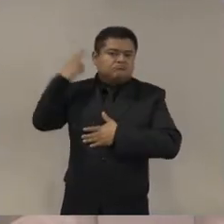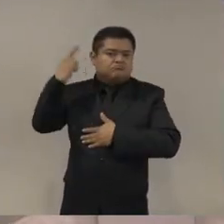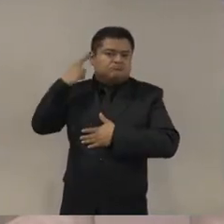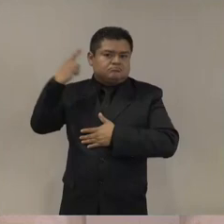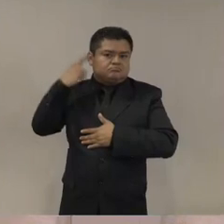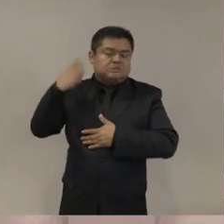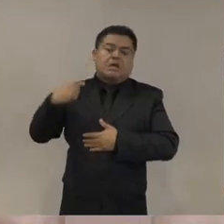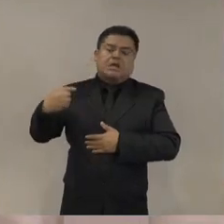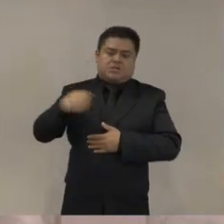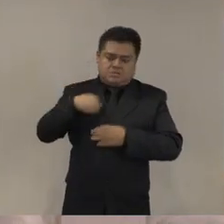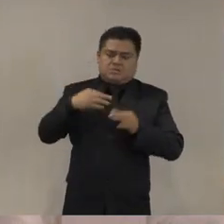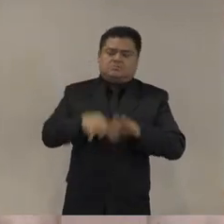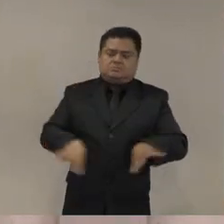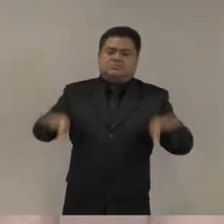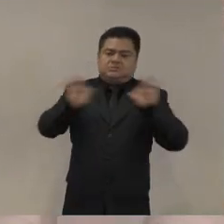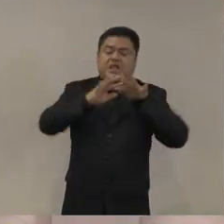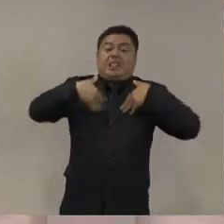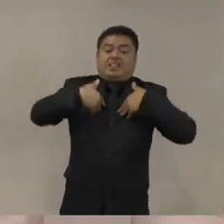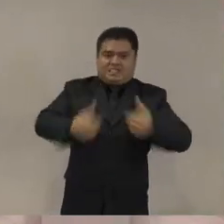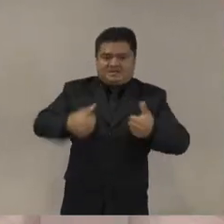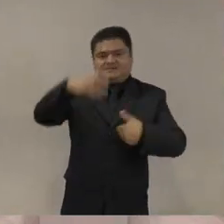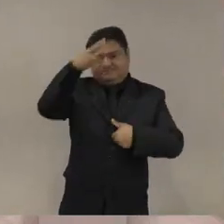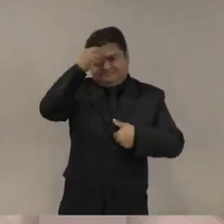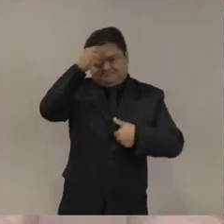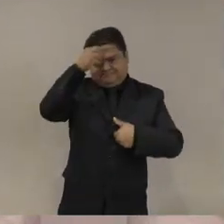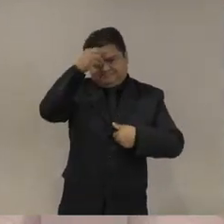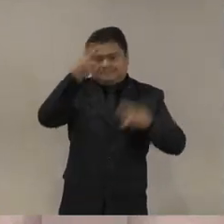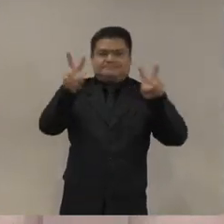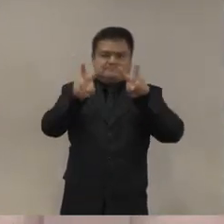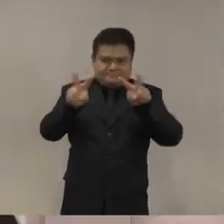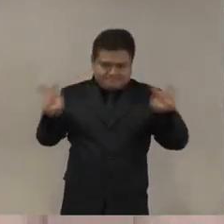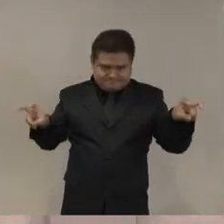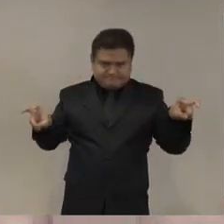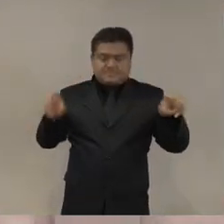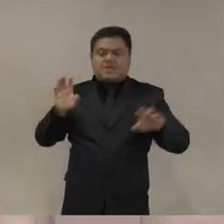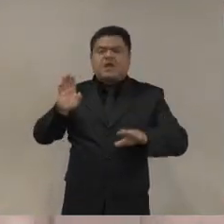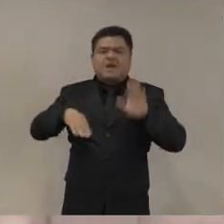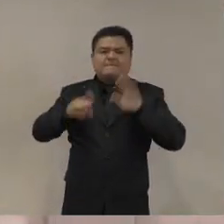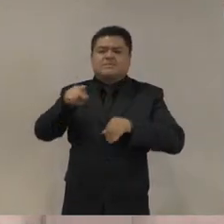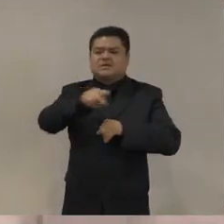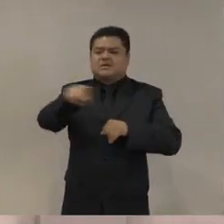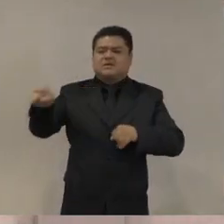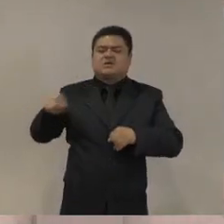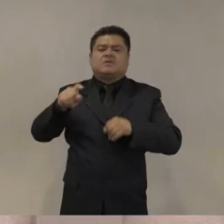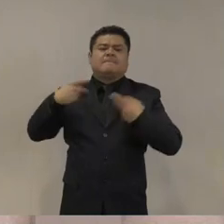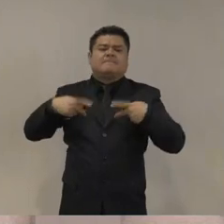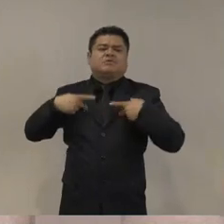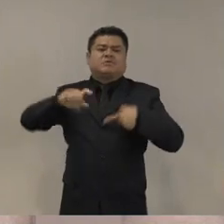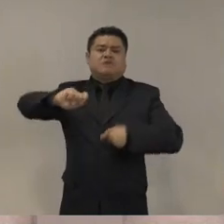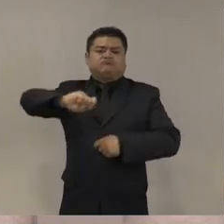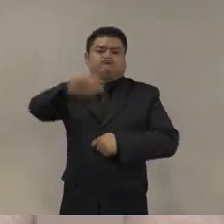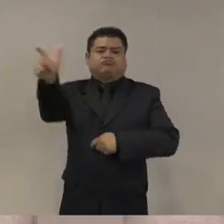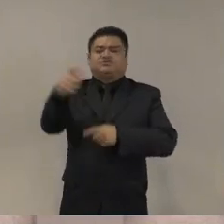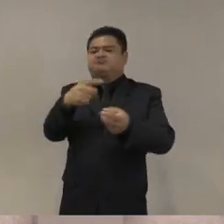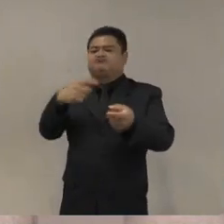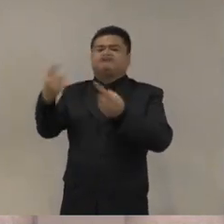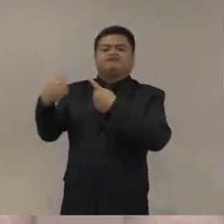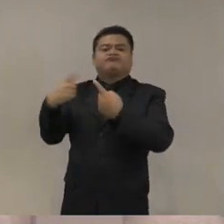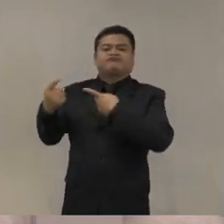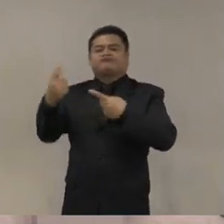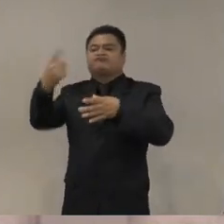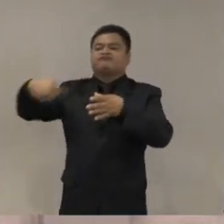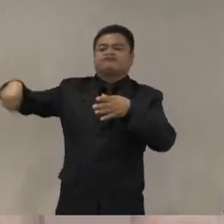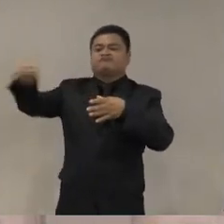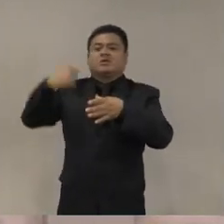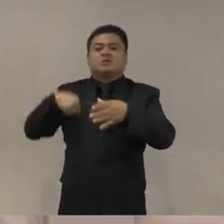entendamos mejor de lo que estamos hablando. Creo que a veces lo que sucede es que los especialistas hablan entre especialistas y cuando los que estamos